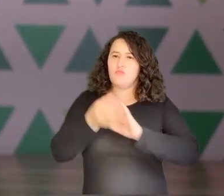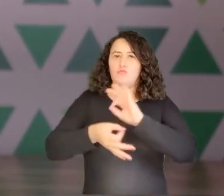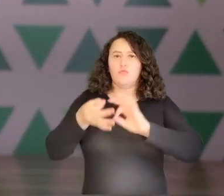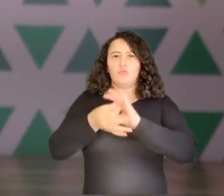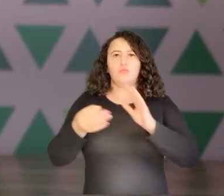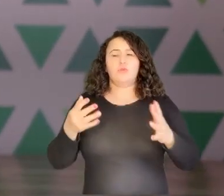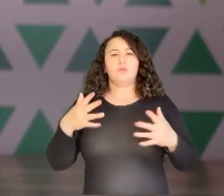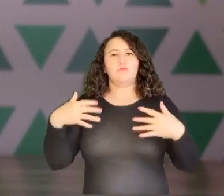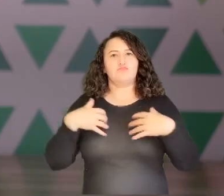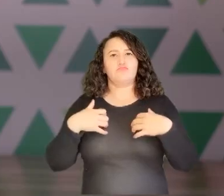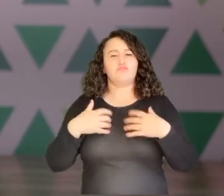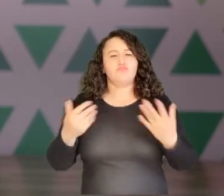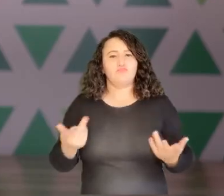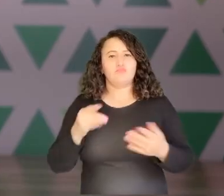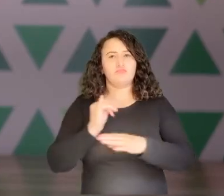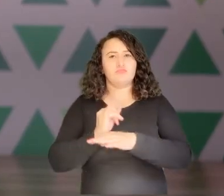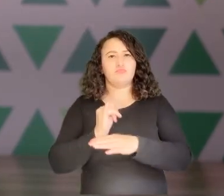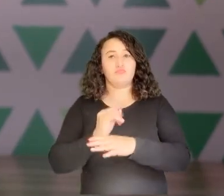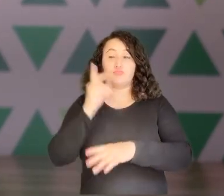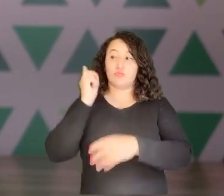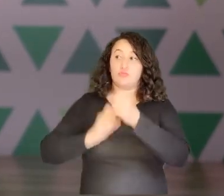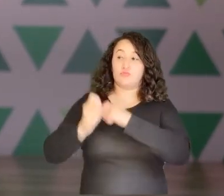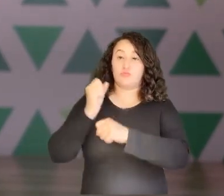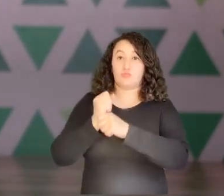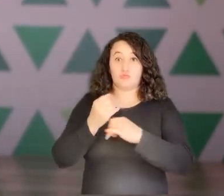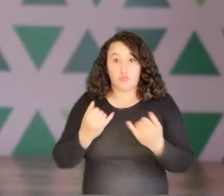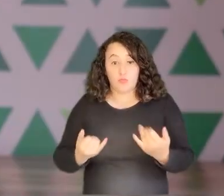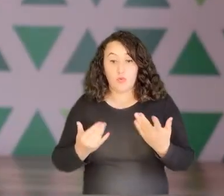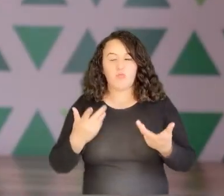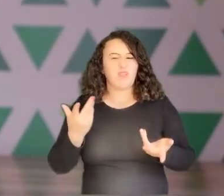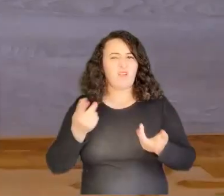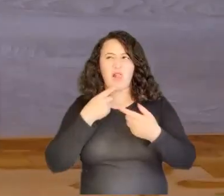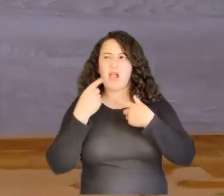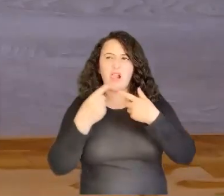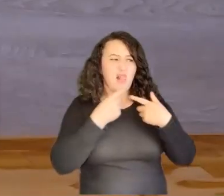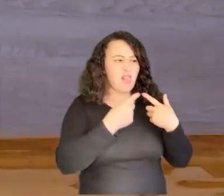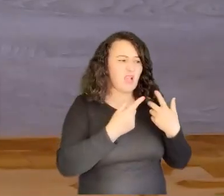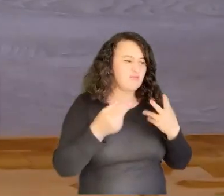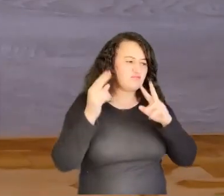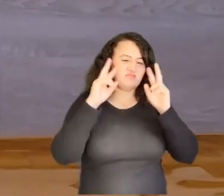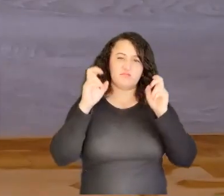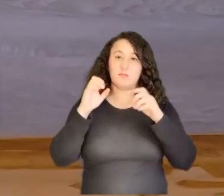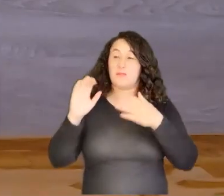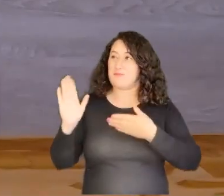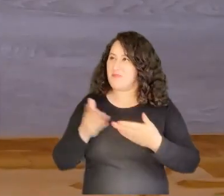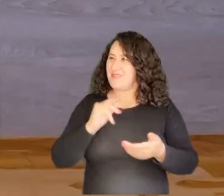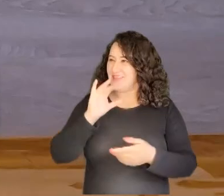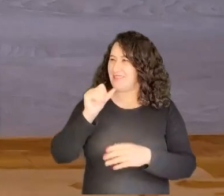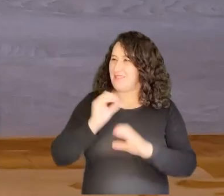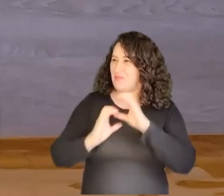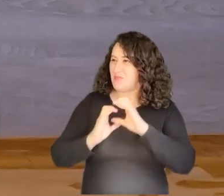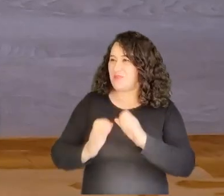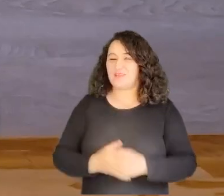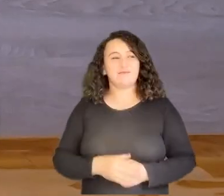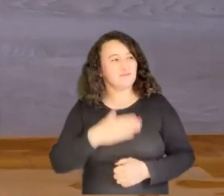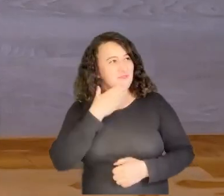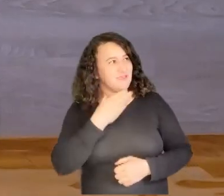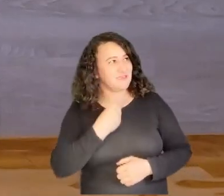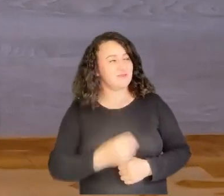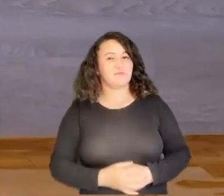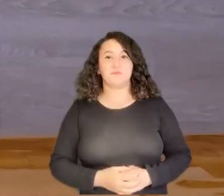que el instituto está llevando a cabo desde el año pasado y pues vamos a hablar de los detalles de ello. Viviana, bienvenida a ICA Comunica. Muchas gracias.